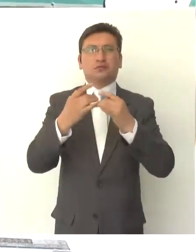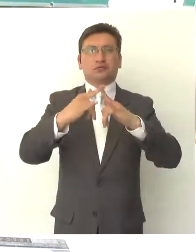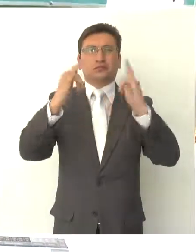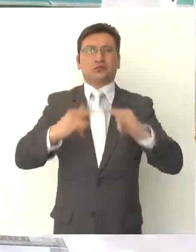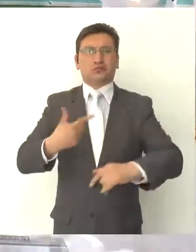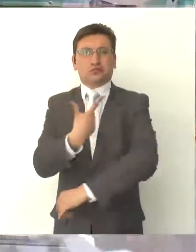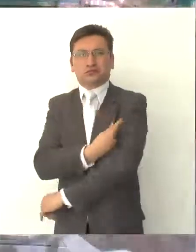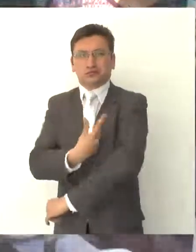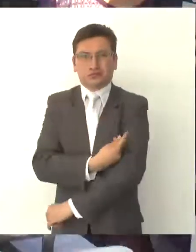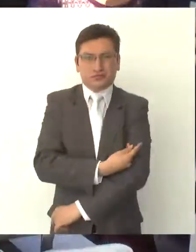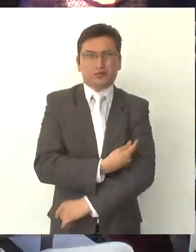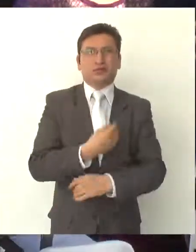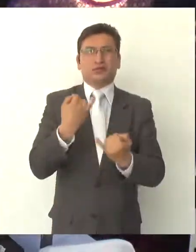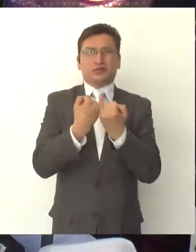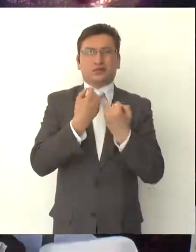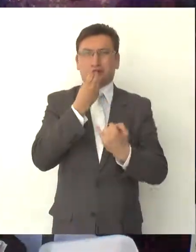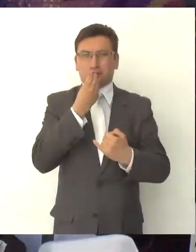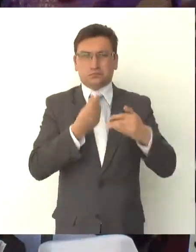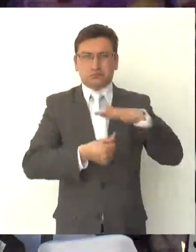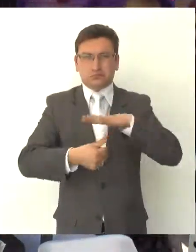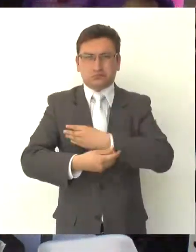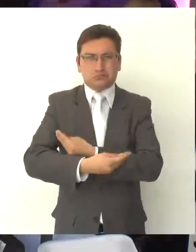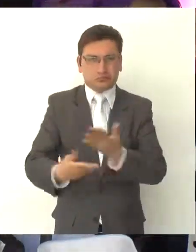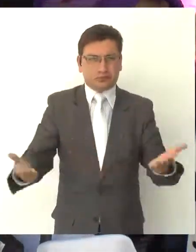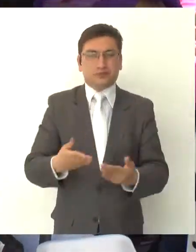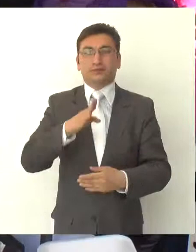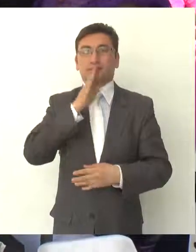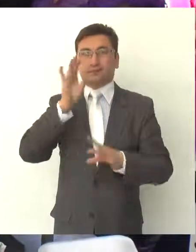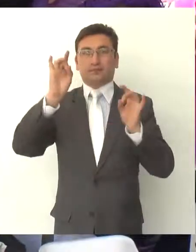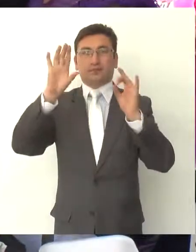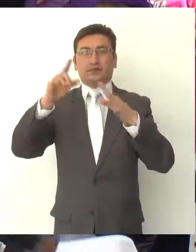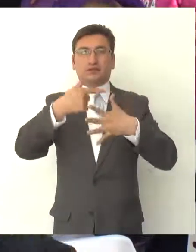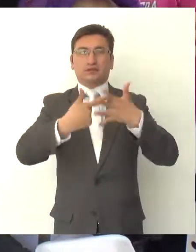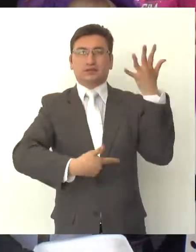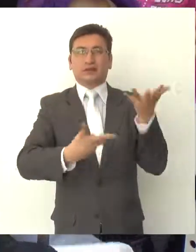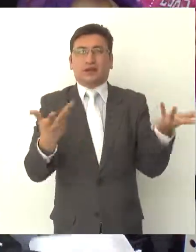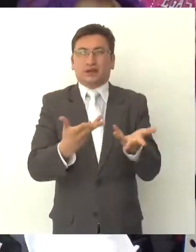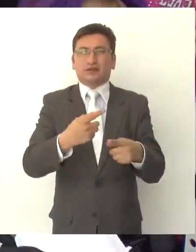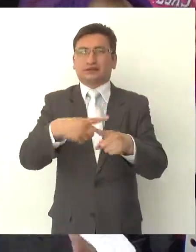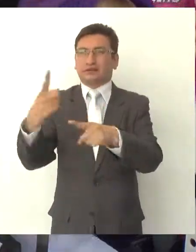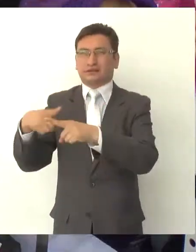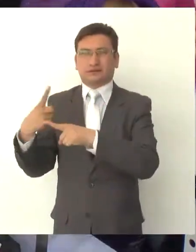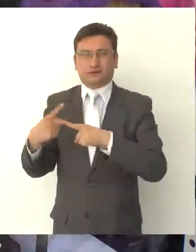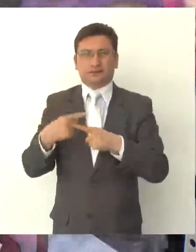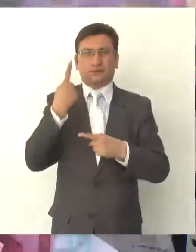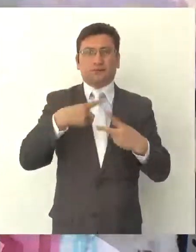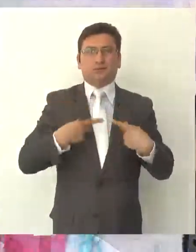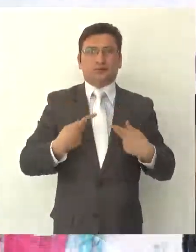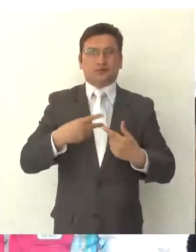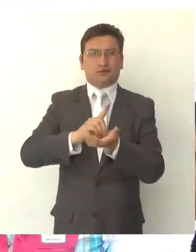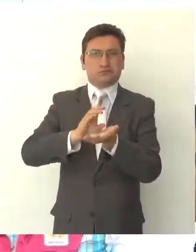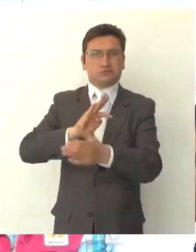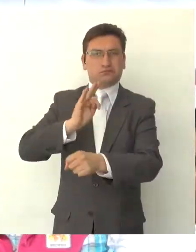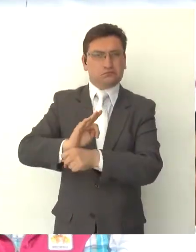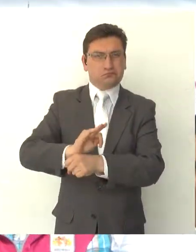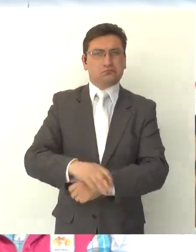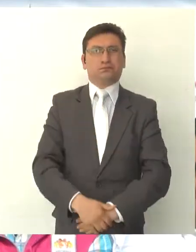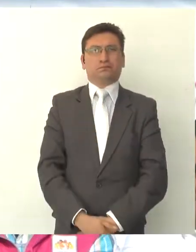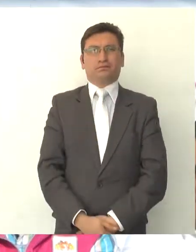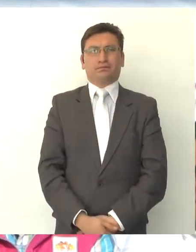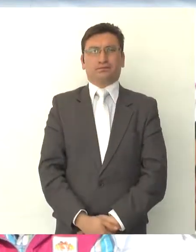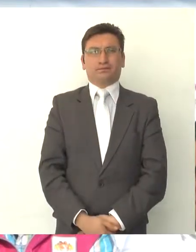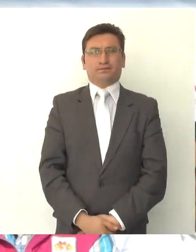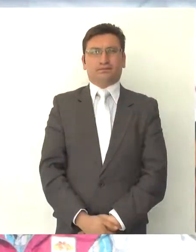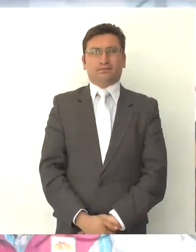servicios de comedores comunitarios. El jefe de gobierno de la Ciudad de México señaló diversas acciones que se realizan a favor de las